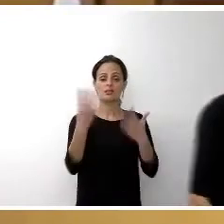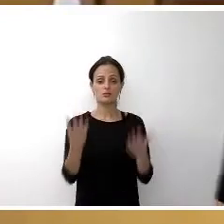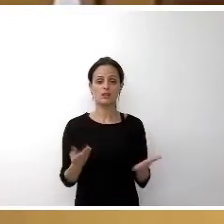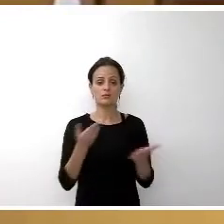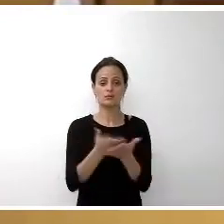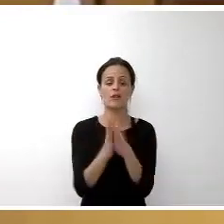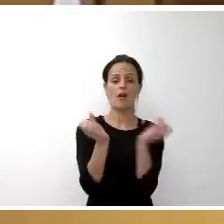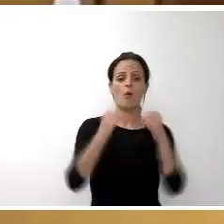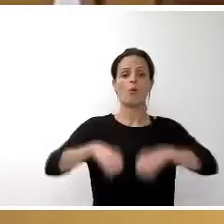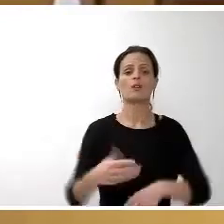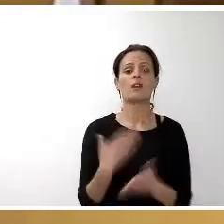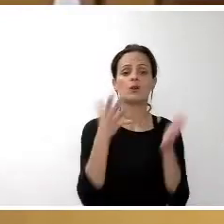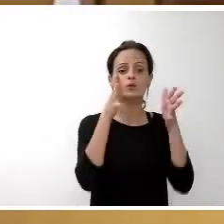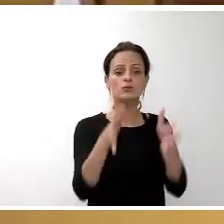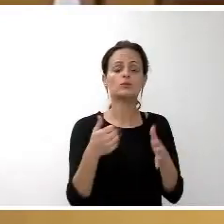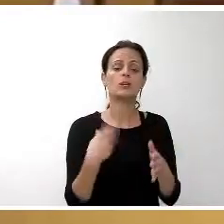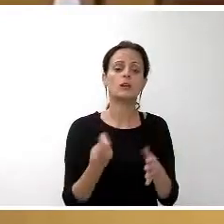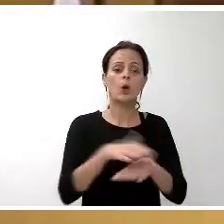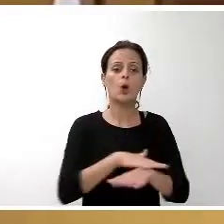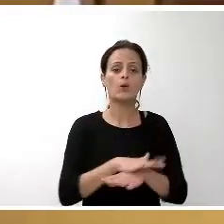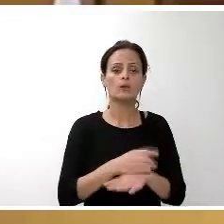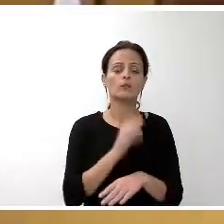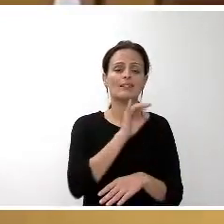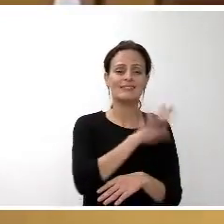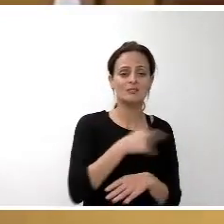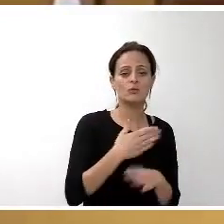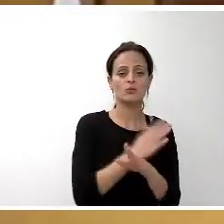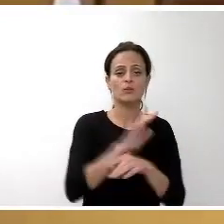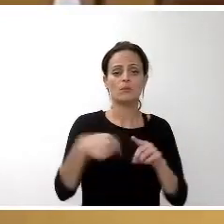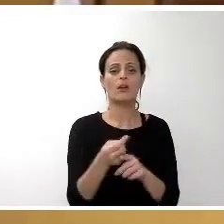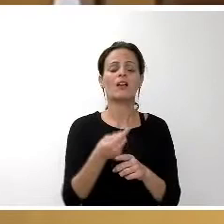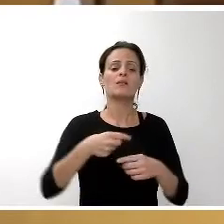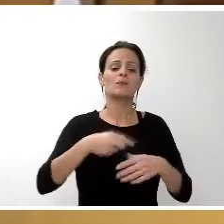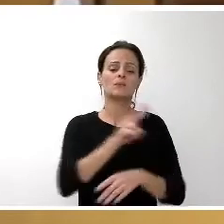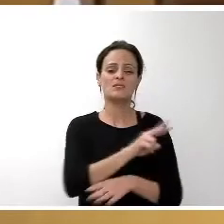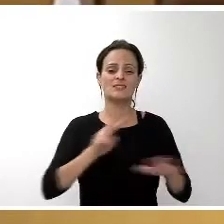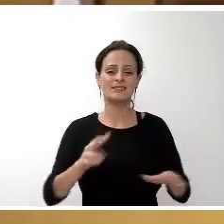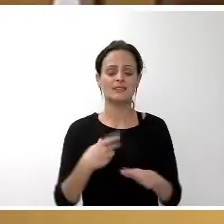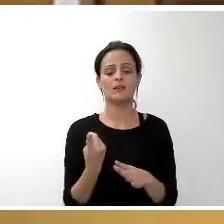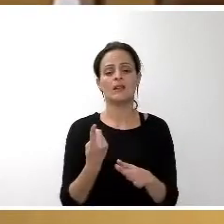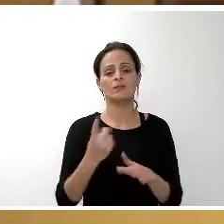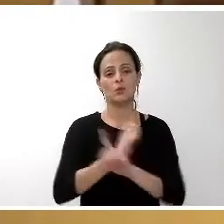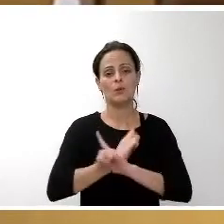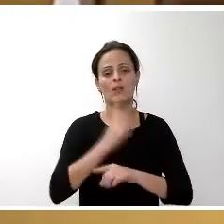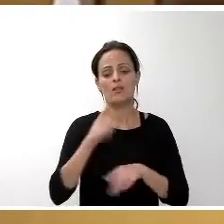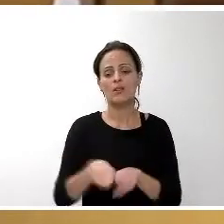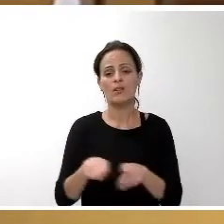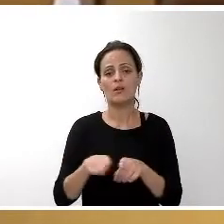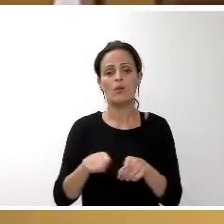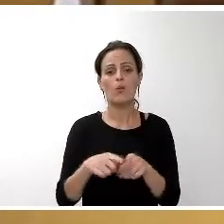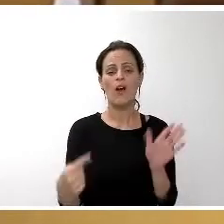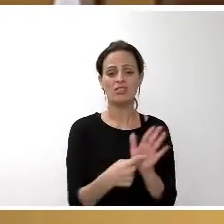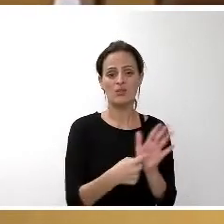de los acuerdos del Consejo de Gobierno de 27 de octubre y 15 de diciembre, por los que se autoriza y adjudica una operación de endeudamiento a largo plazo por importe de 28